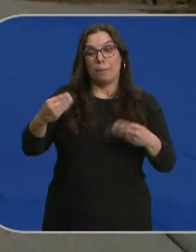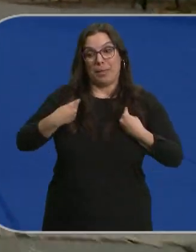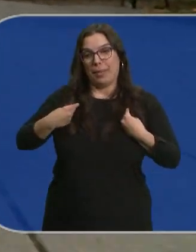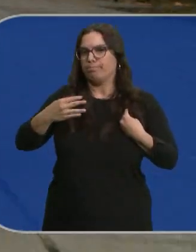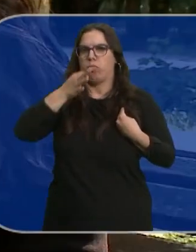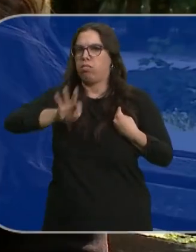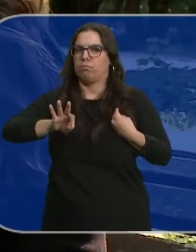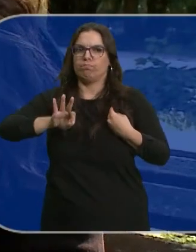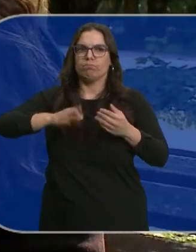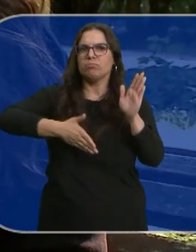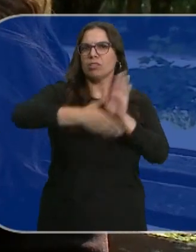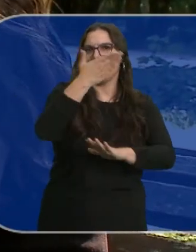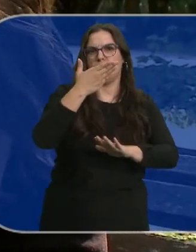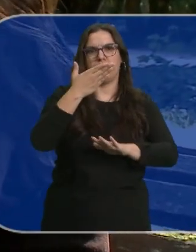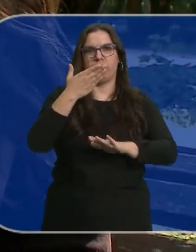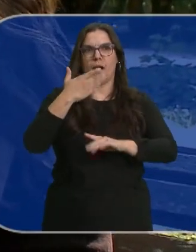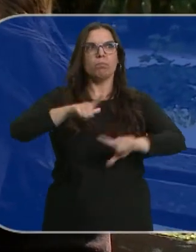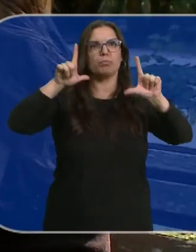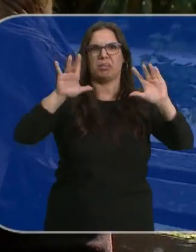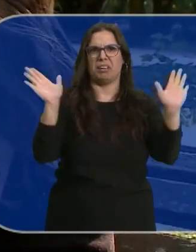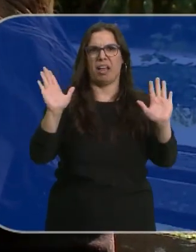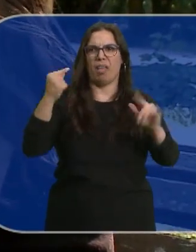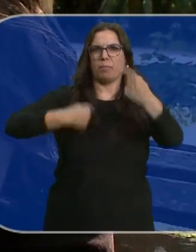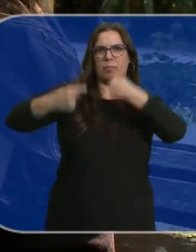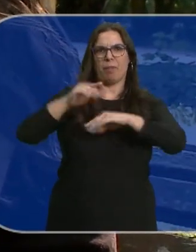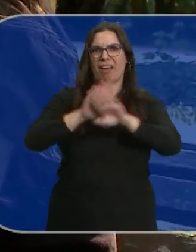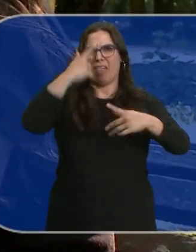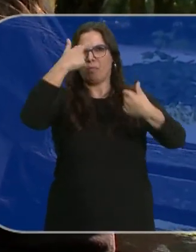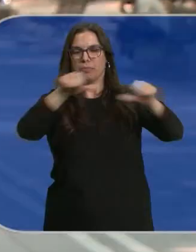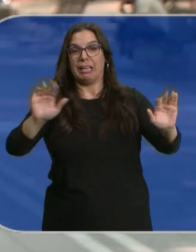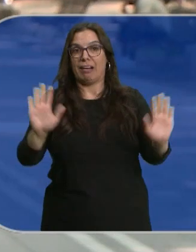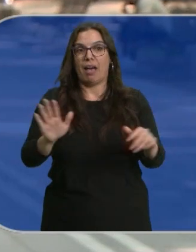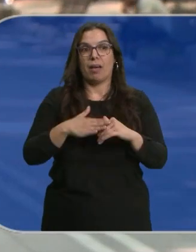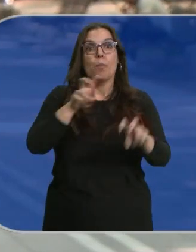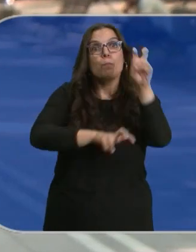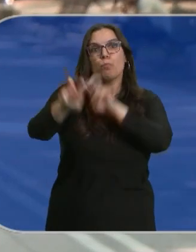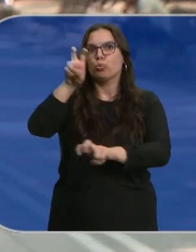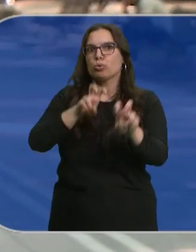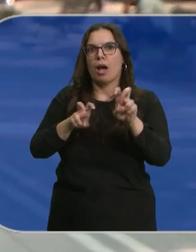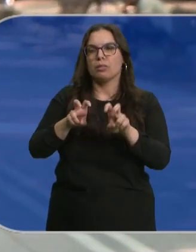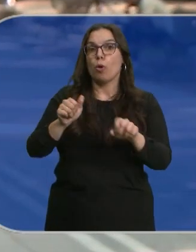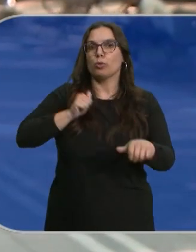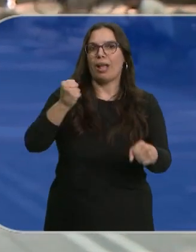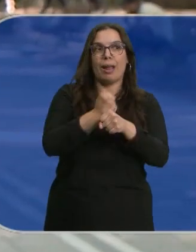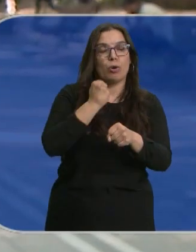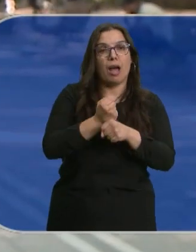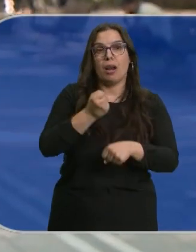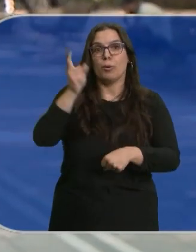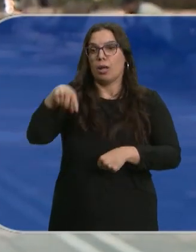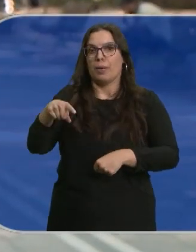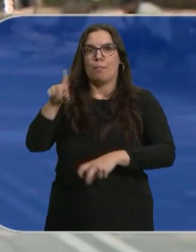lugar de origen para vivir sin señalamientos ni prejuicios. Buscas un sitio, buscas un lugar en el que haya posibilidades, tanto laborales como